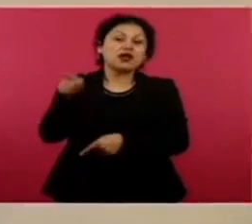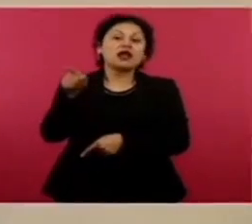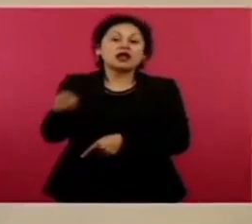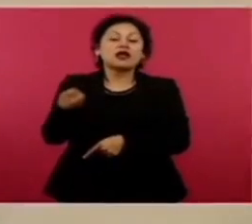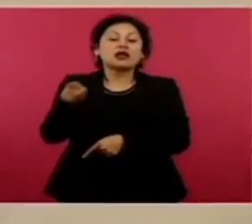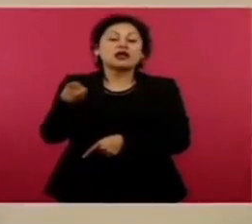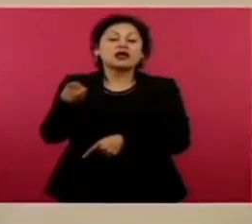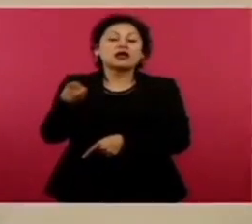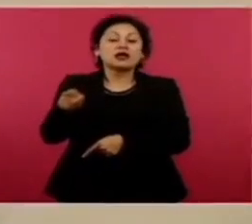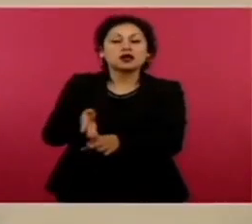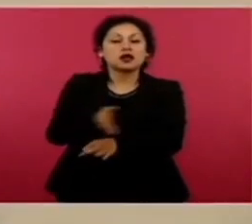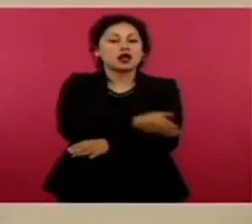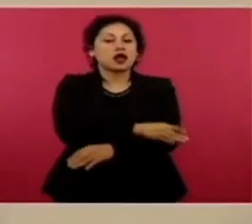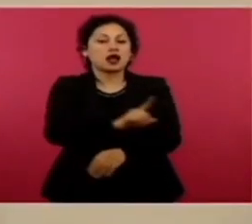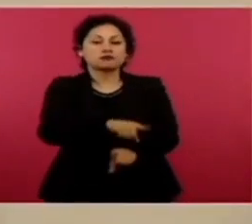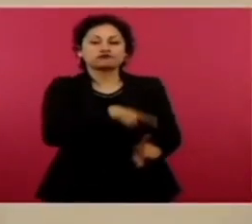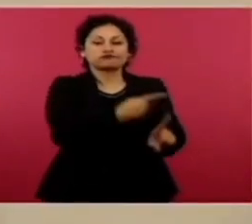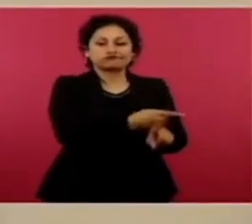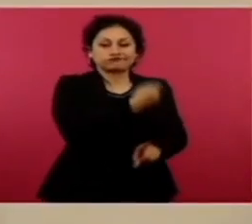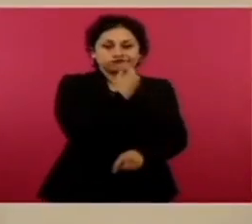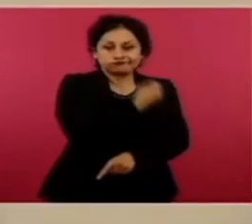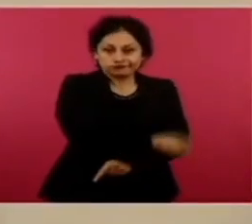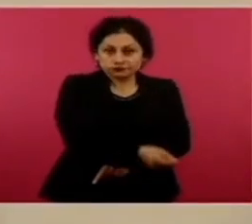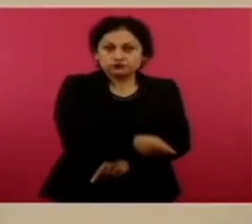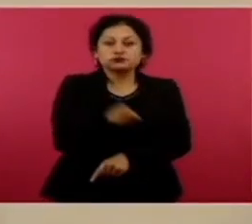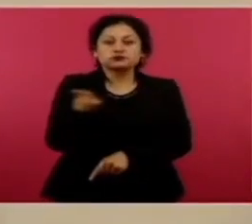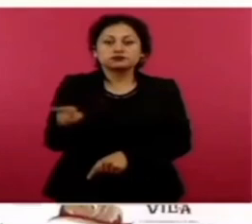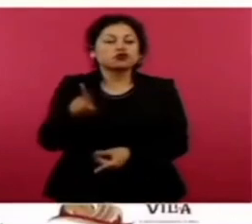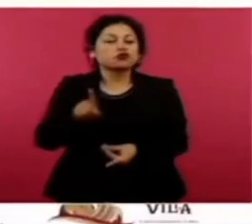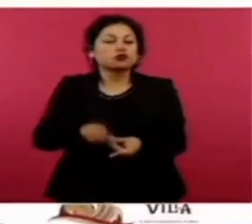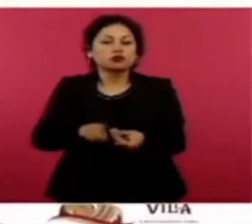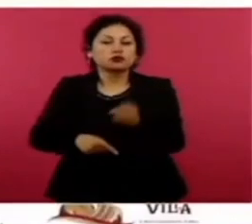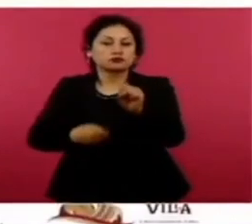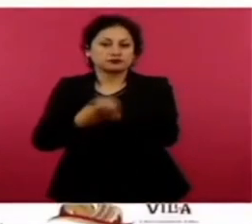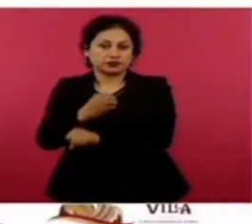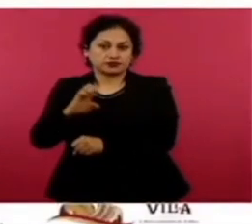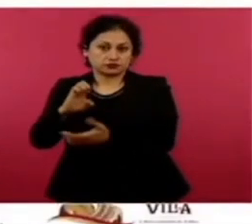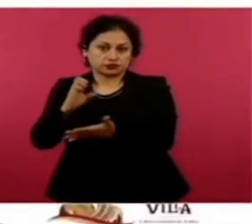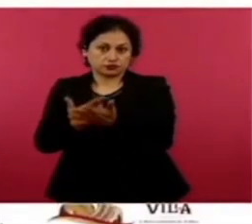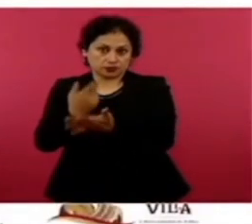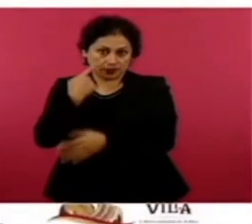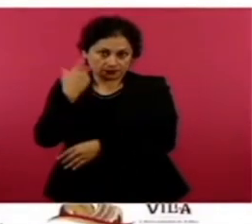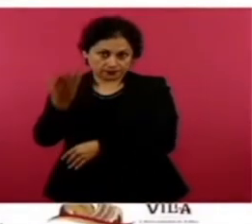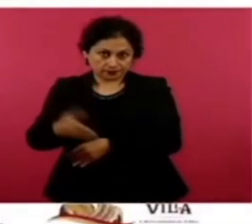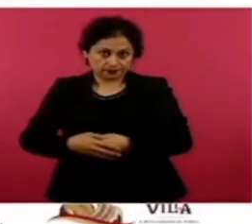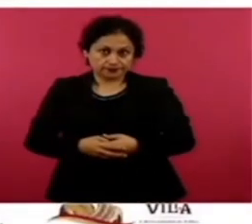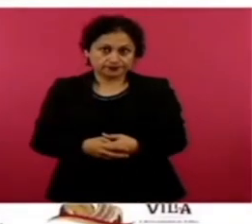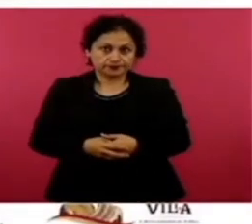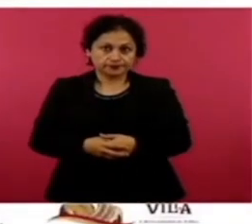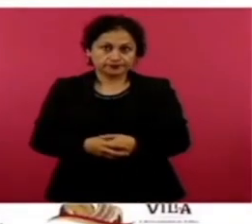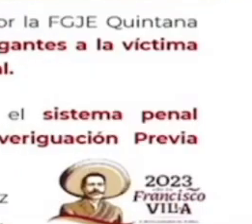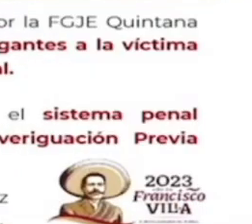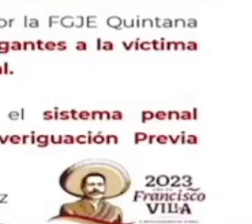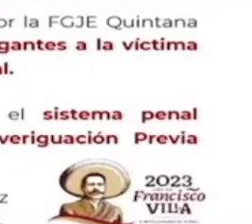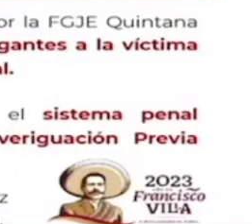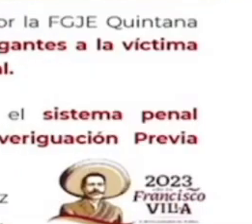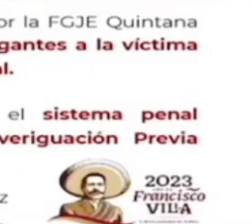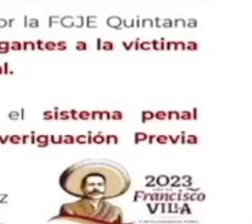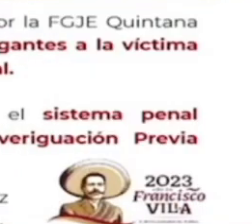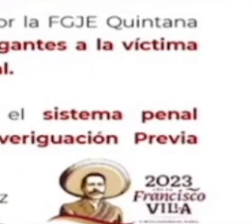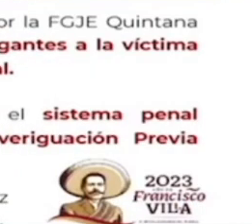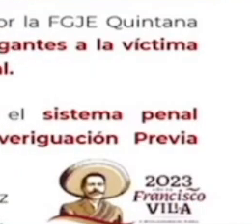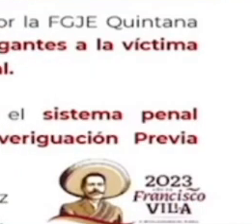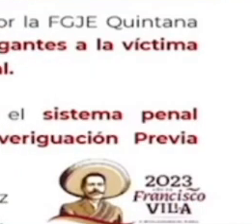Luis, Río Colorado, Sonora, la madrugada del 22 de julio pasado. Le cobró la vida de 11